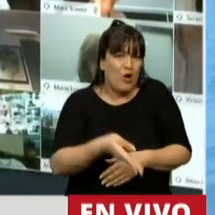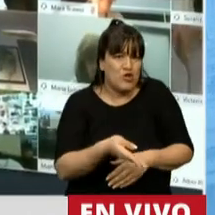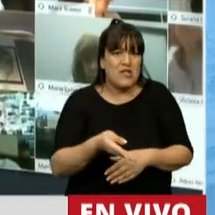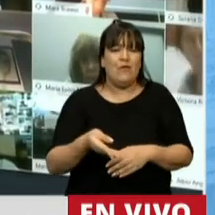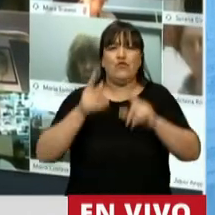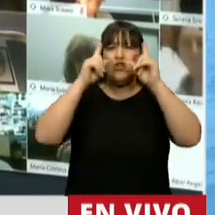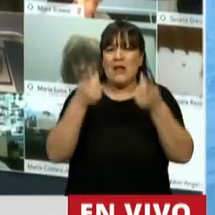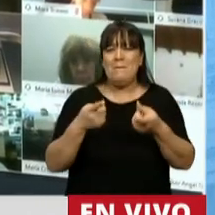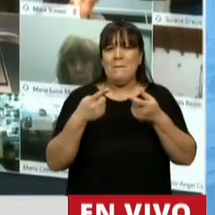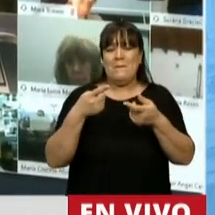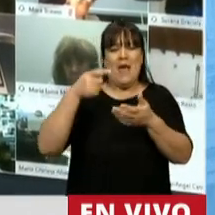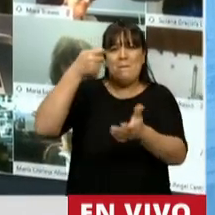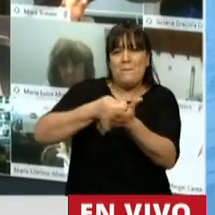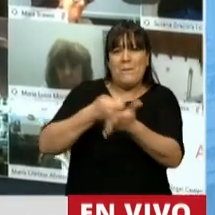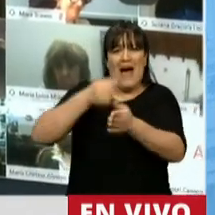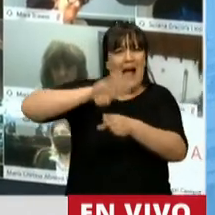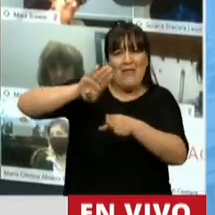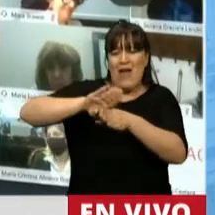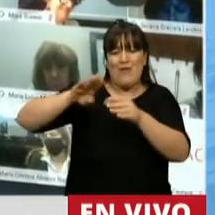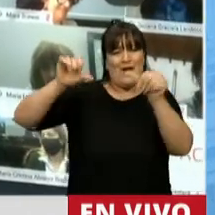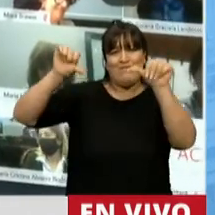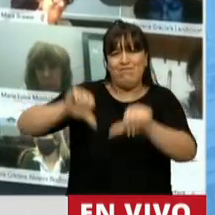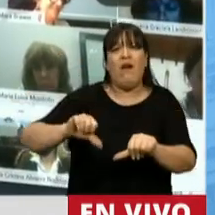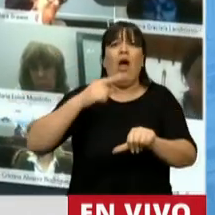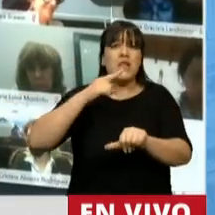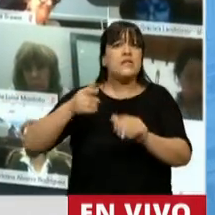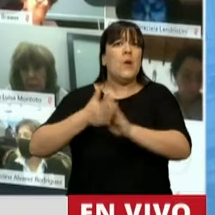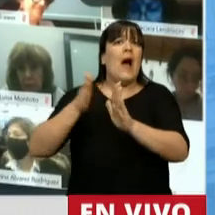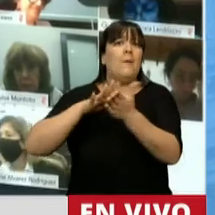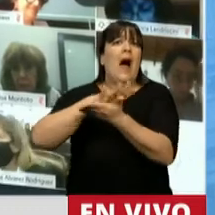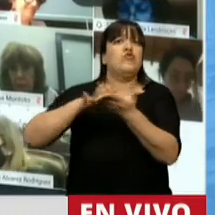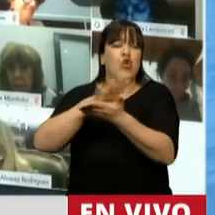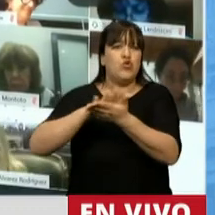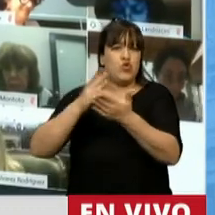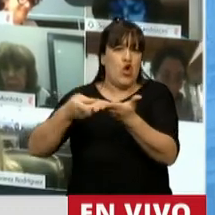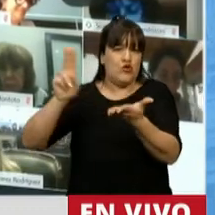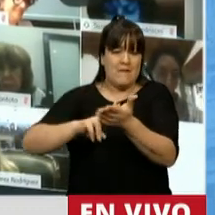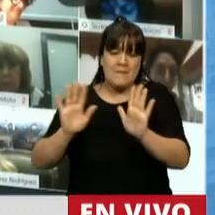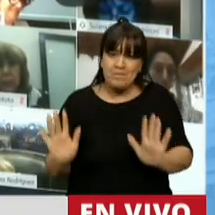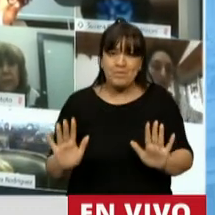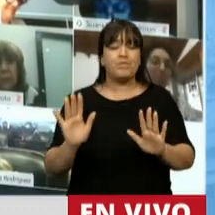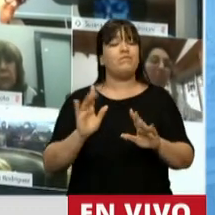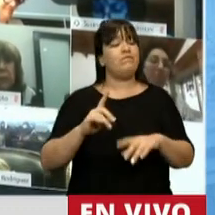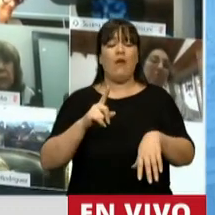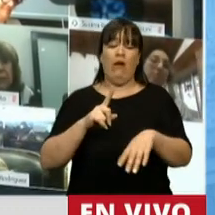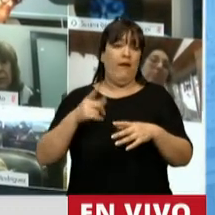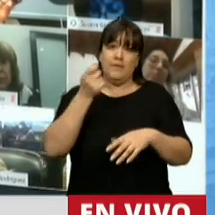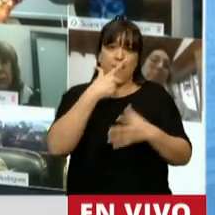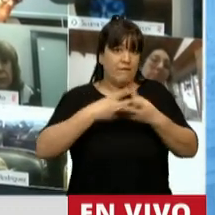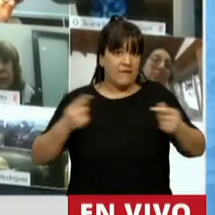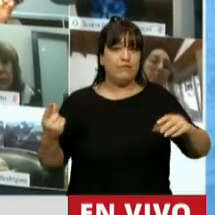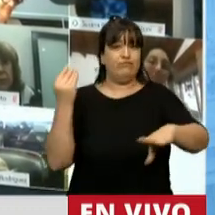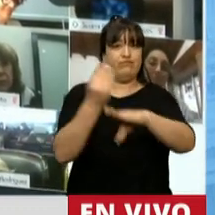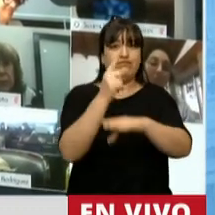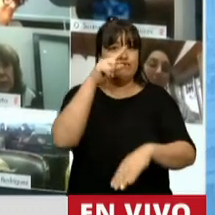disfrazado bajo la figura del reperfilamiento. Con la asunción del Presidente Alberto Fernández, se prerrogó dicho